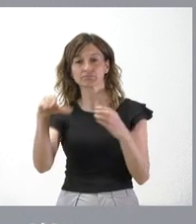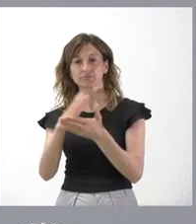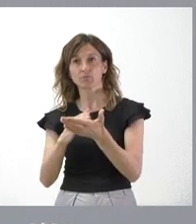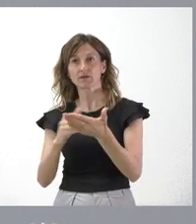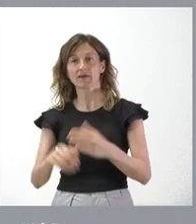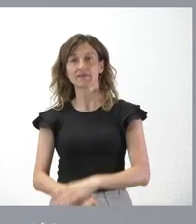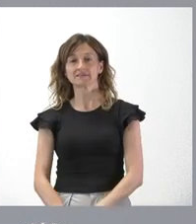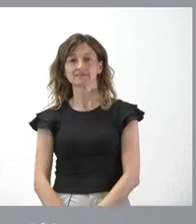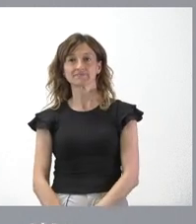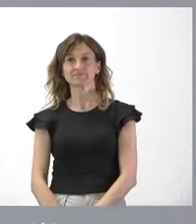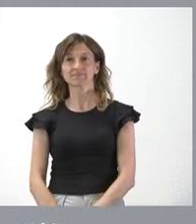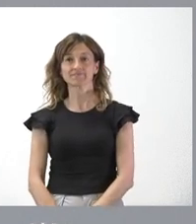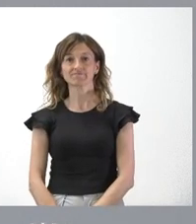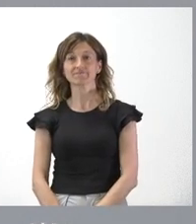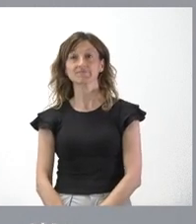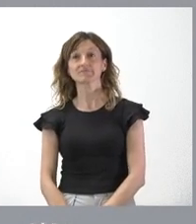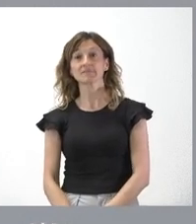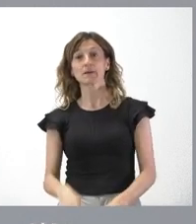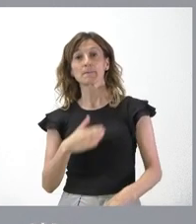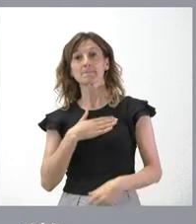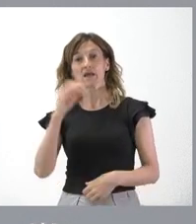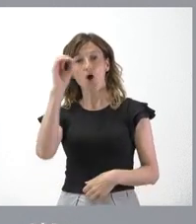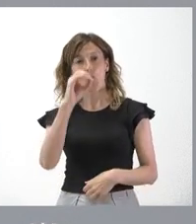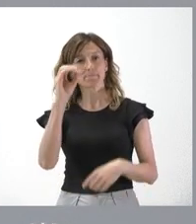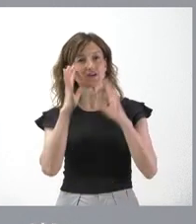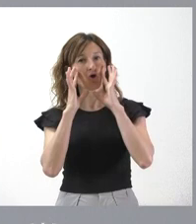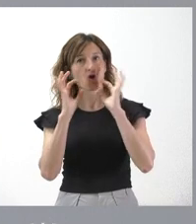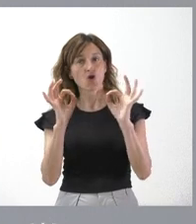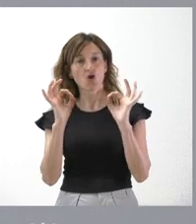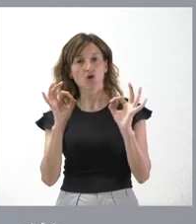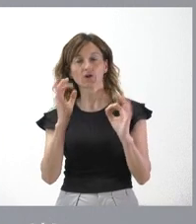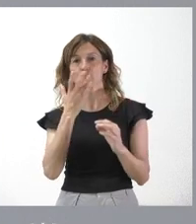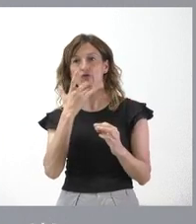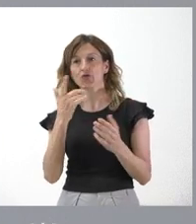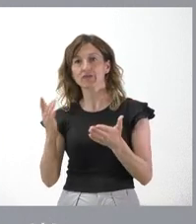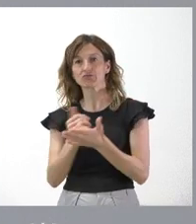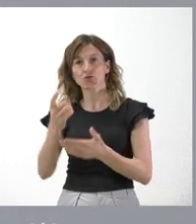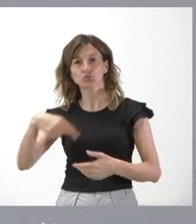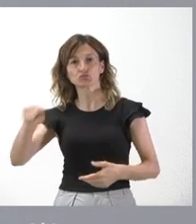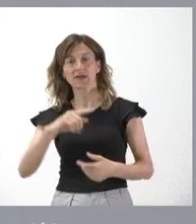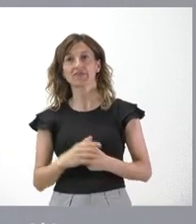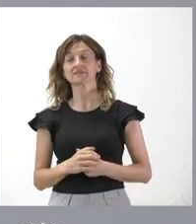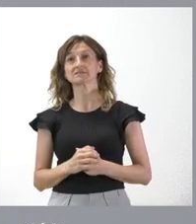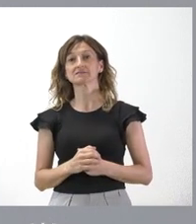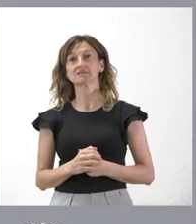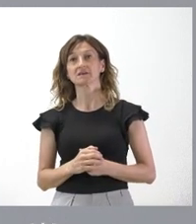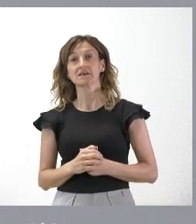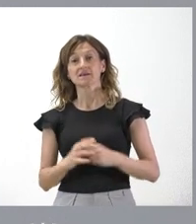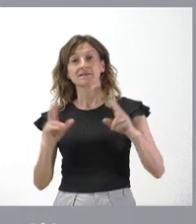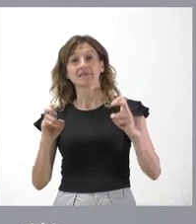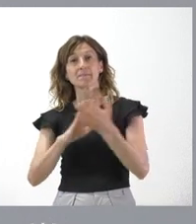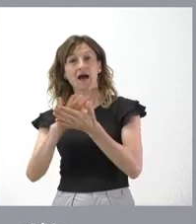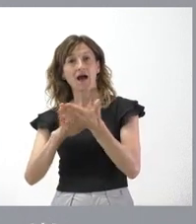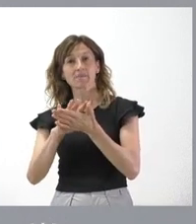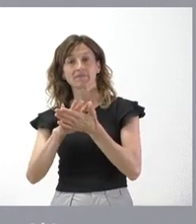autónomas. Ahí nuestra posición, lógicamente, es conocida por todos ustedes cuando se plantee el ámbito de